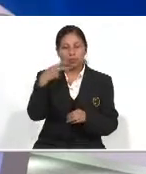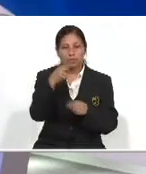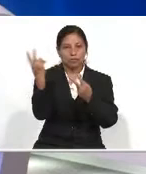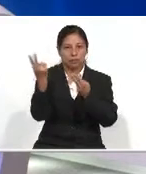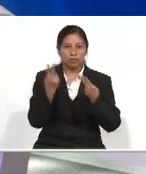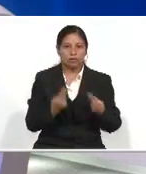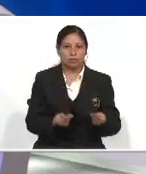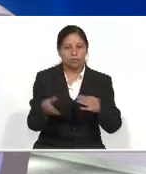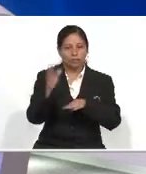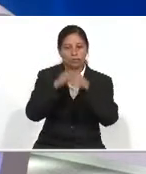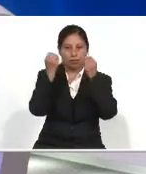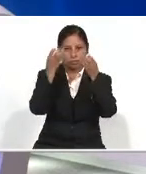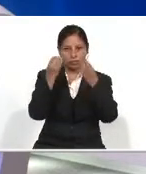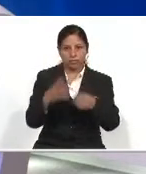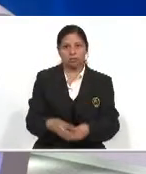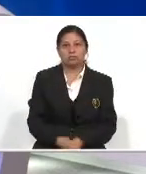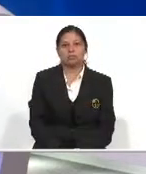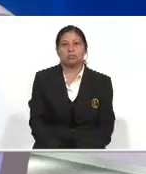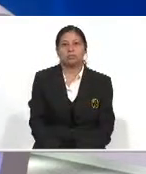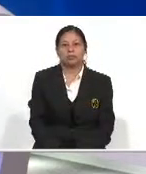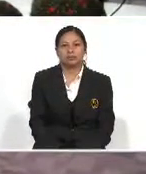pausa Y cuando regresemos Más información